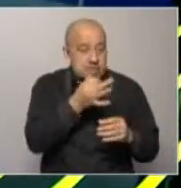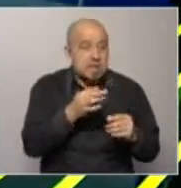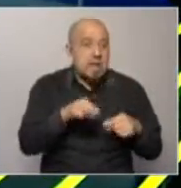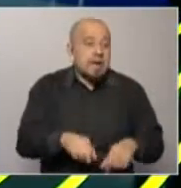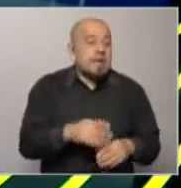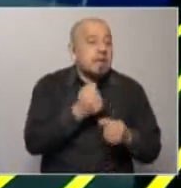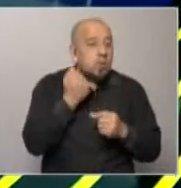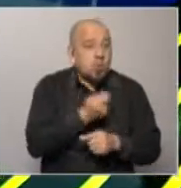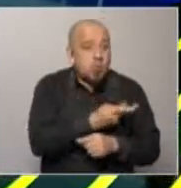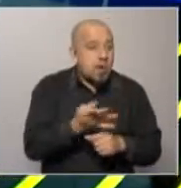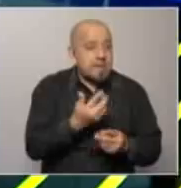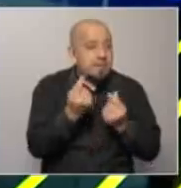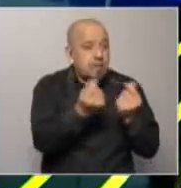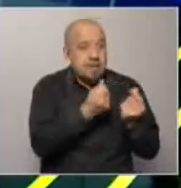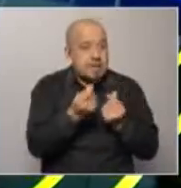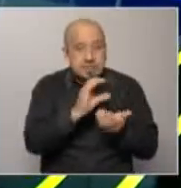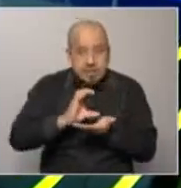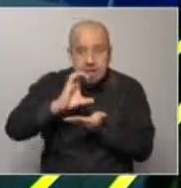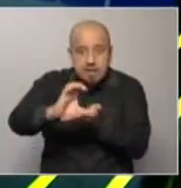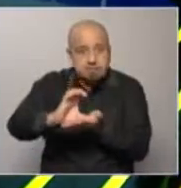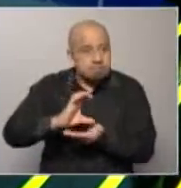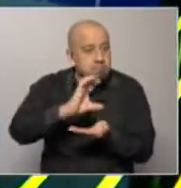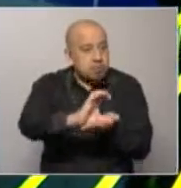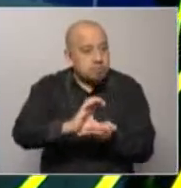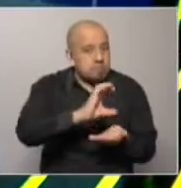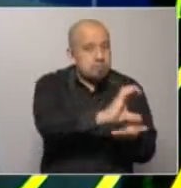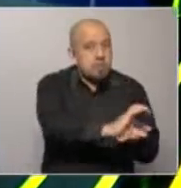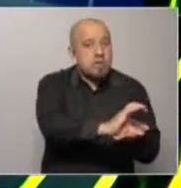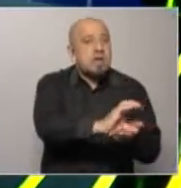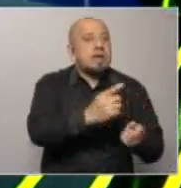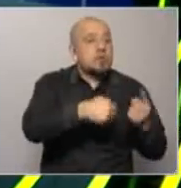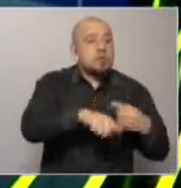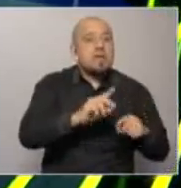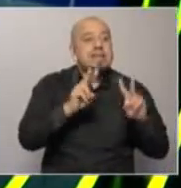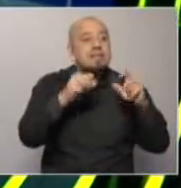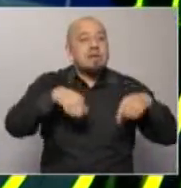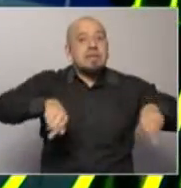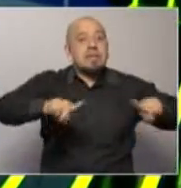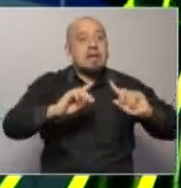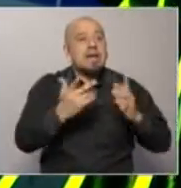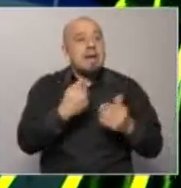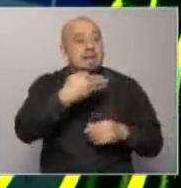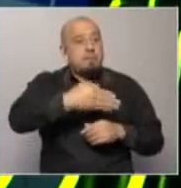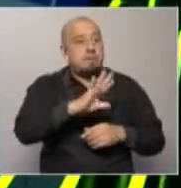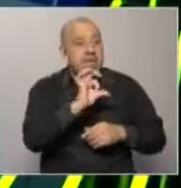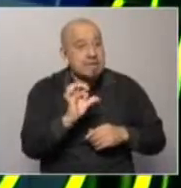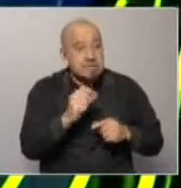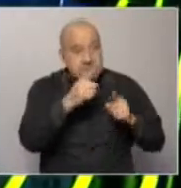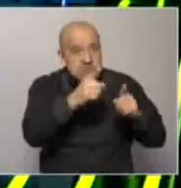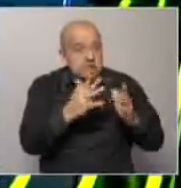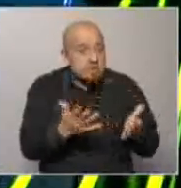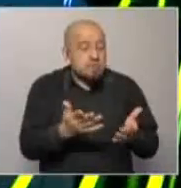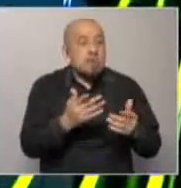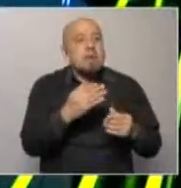se define cuánta plata se le otorga se define también la asistencia a la seguridad social que es una partida que es no